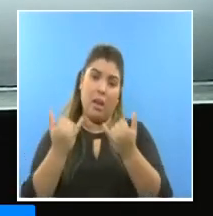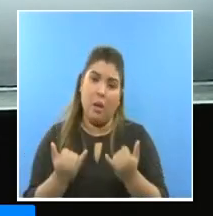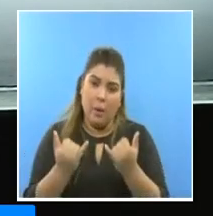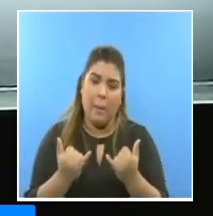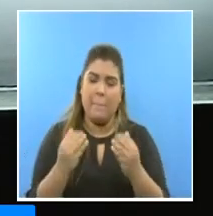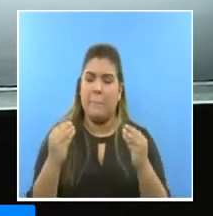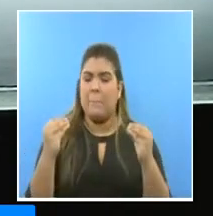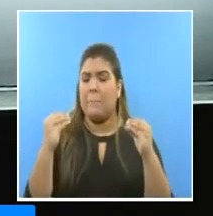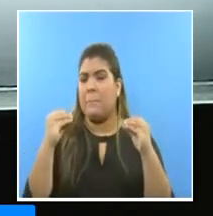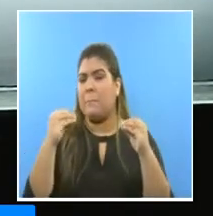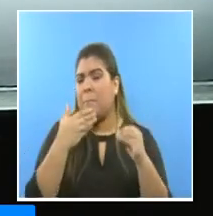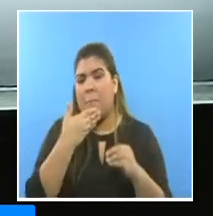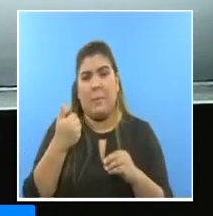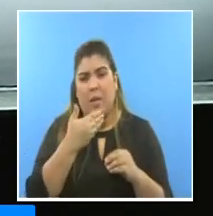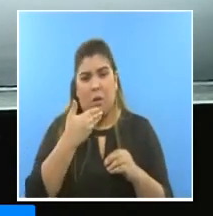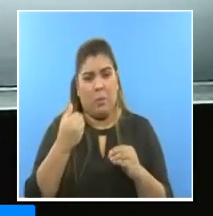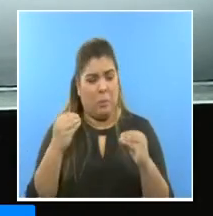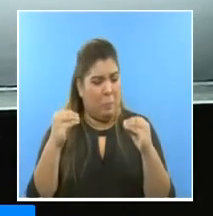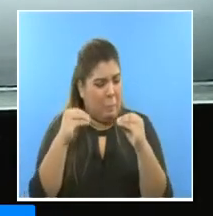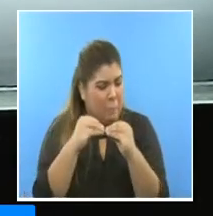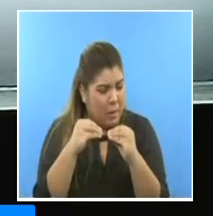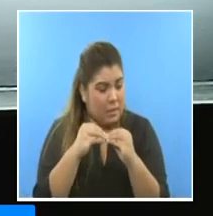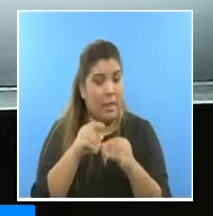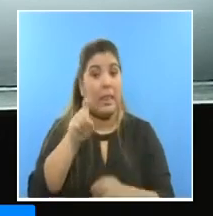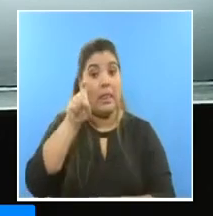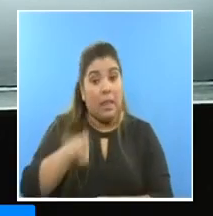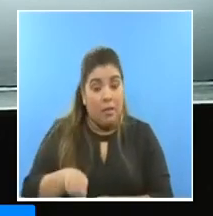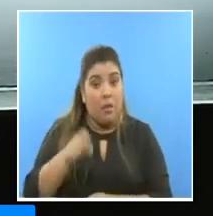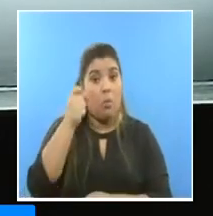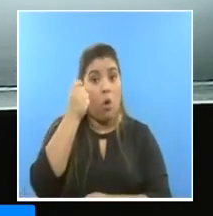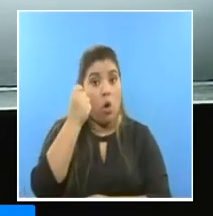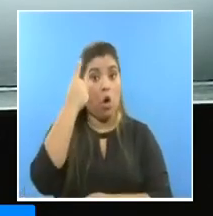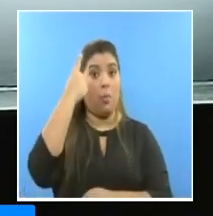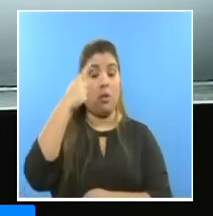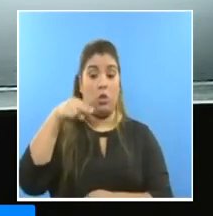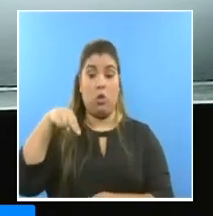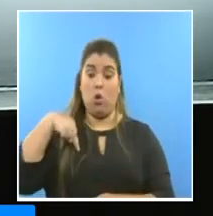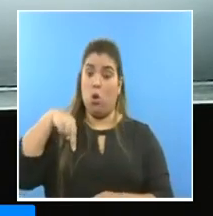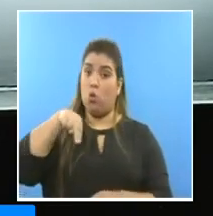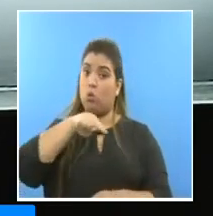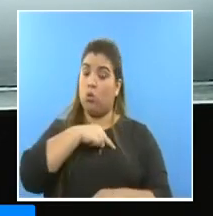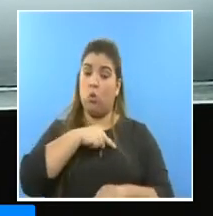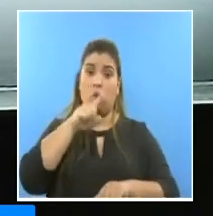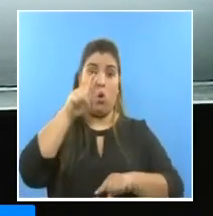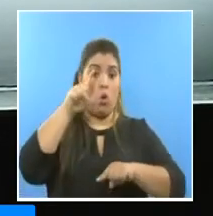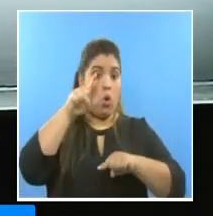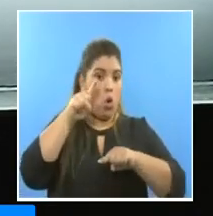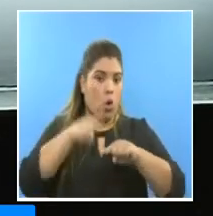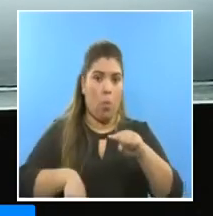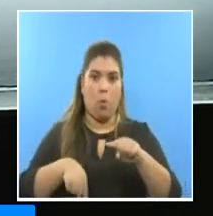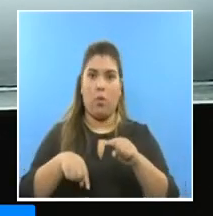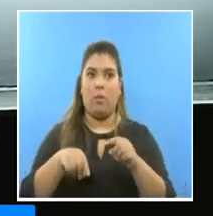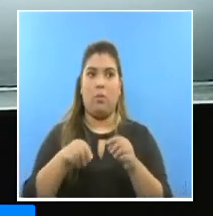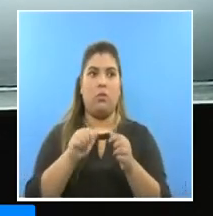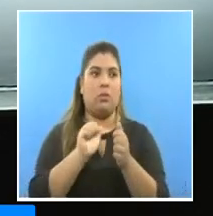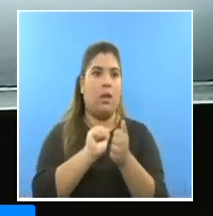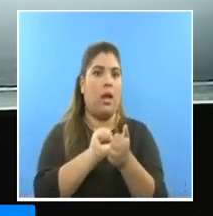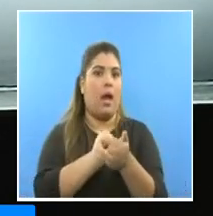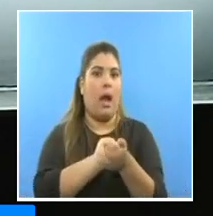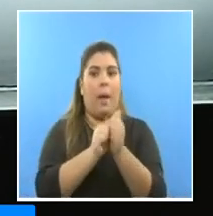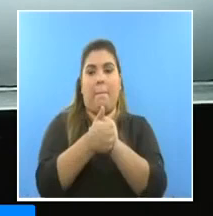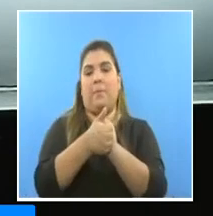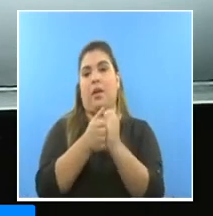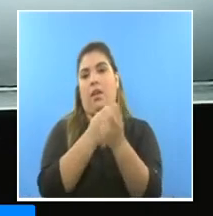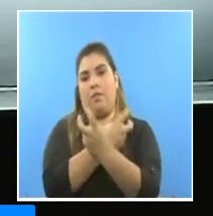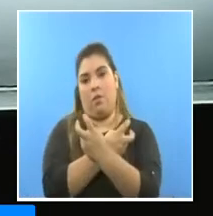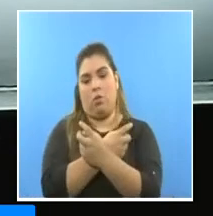es preciso comprender nosotros no podemos alterar la conducta del